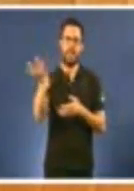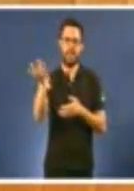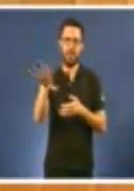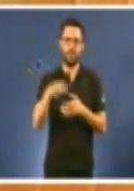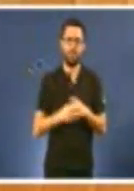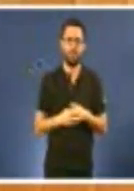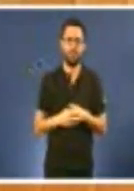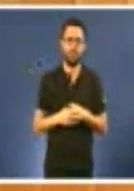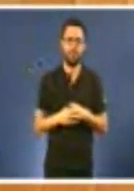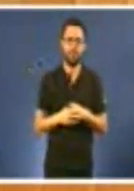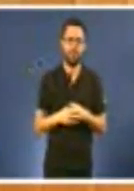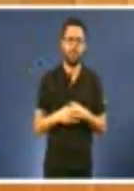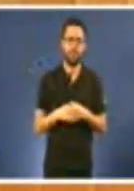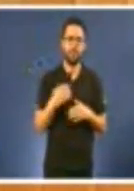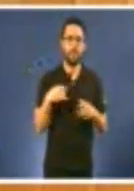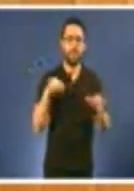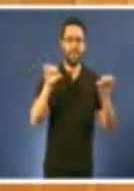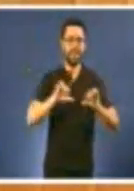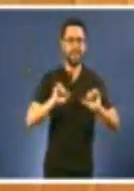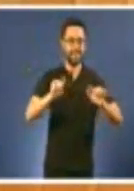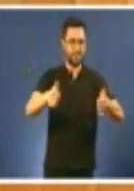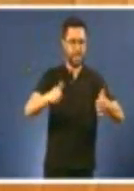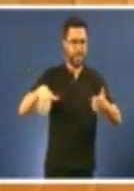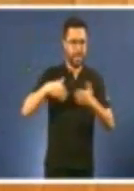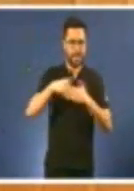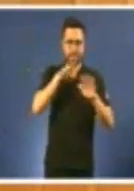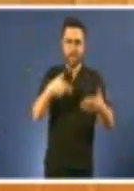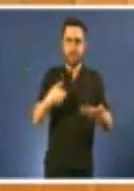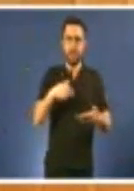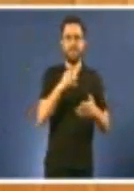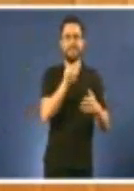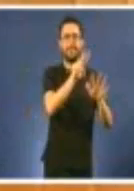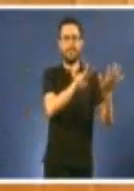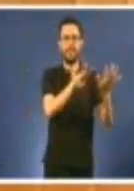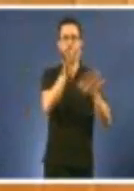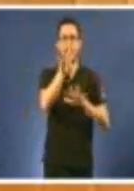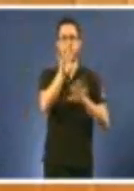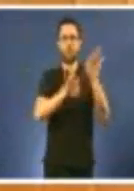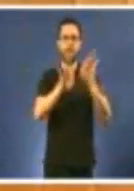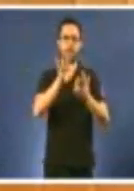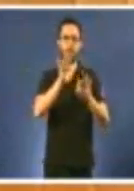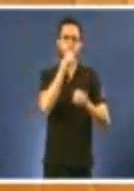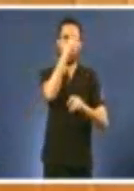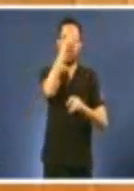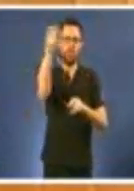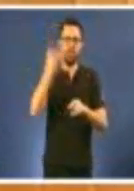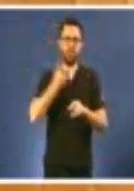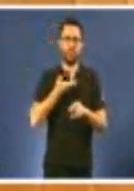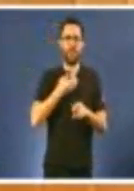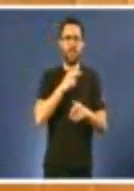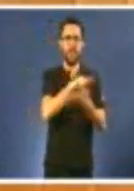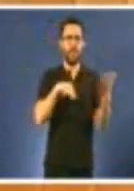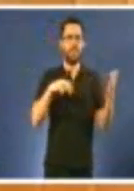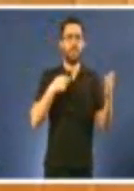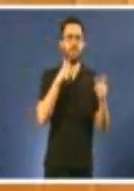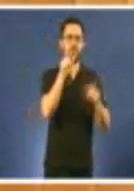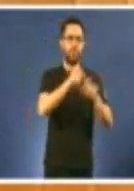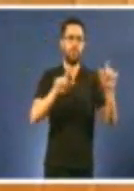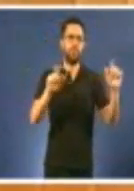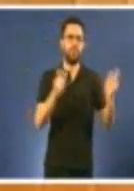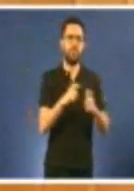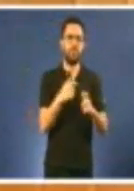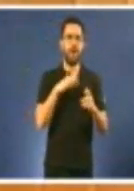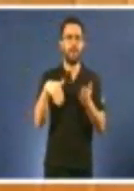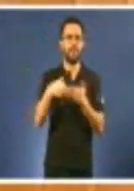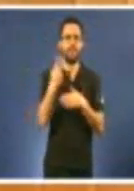% dos municipios de Galicia perderon poboación. O 74%. Incluso, dúas cidades non conseguiron manter a